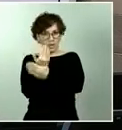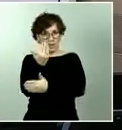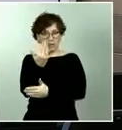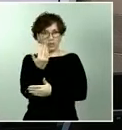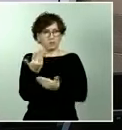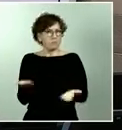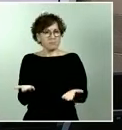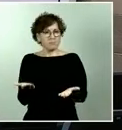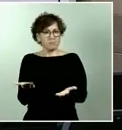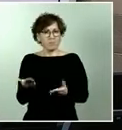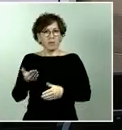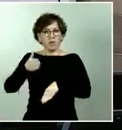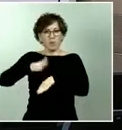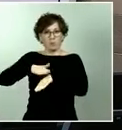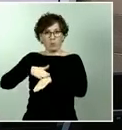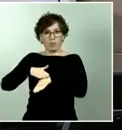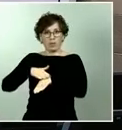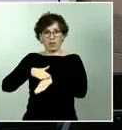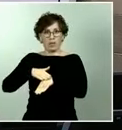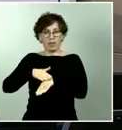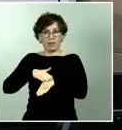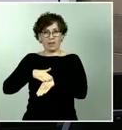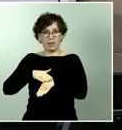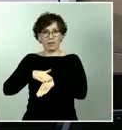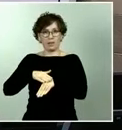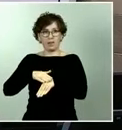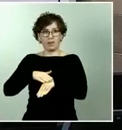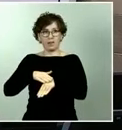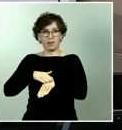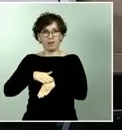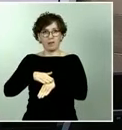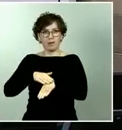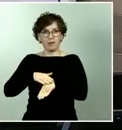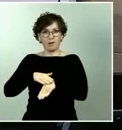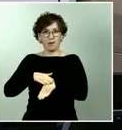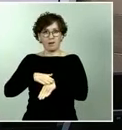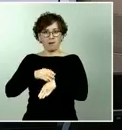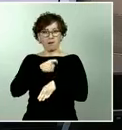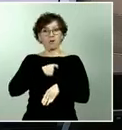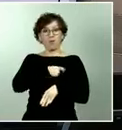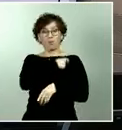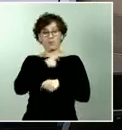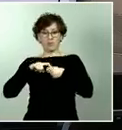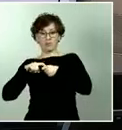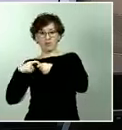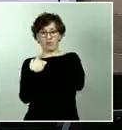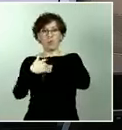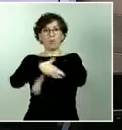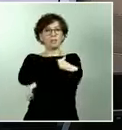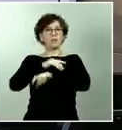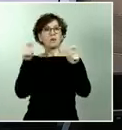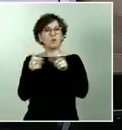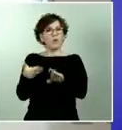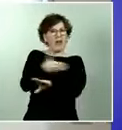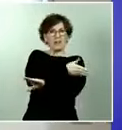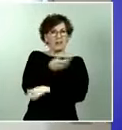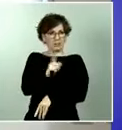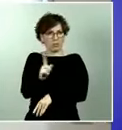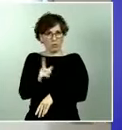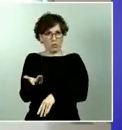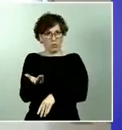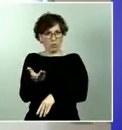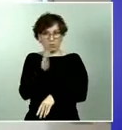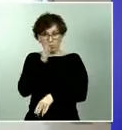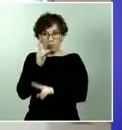interministerial no se ha reunido antes, visto que en las farmacias o bien no hay material sanitario o que los